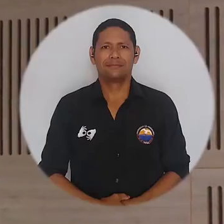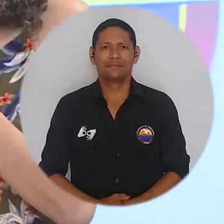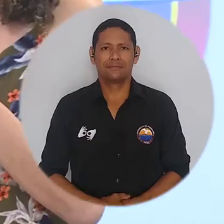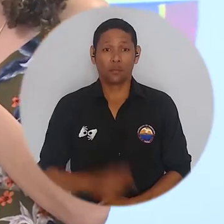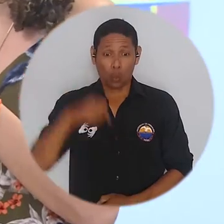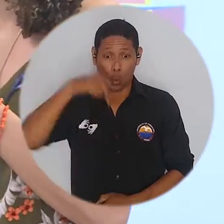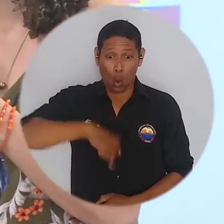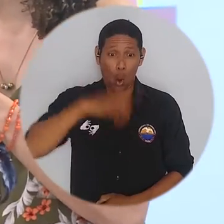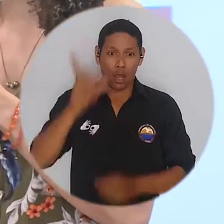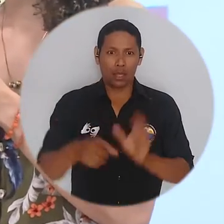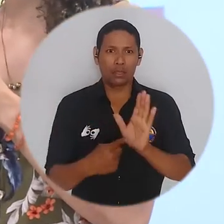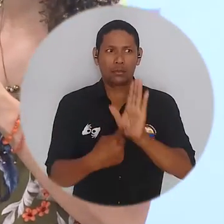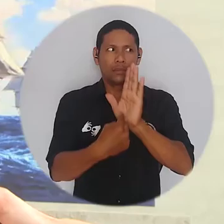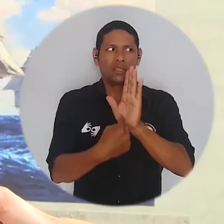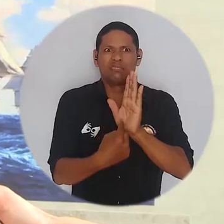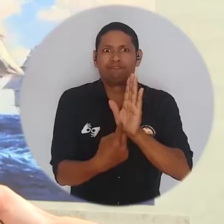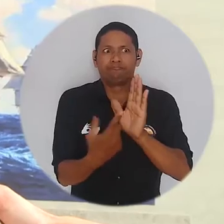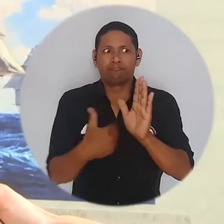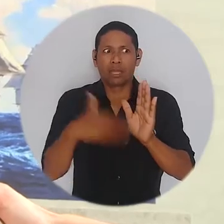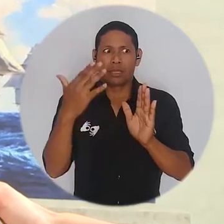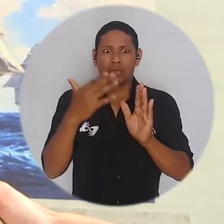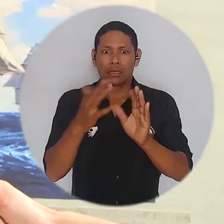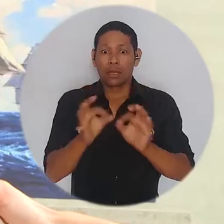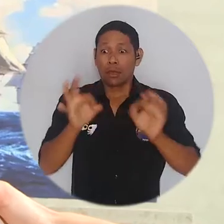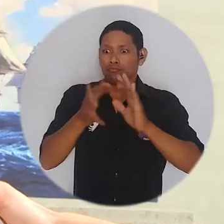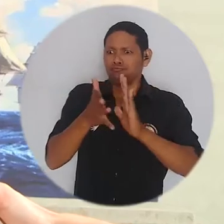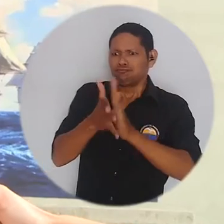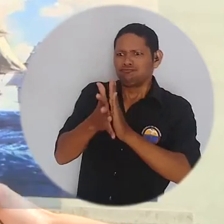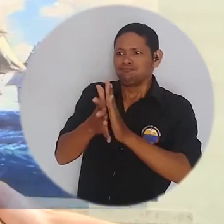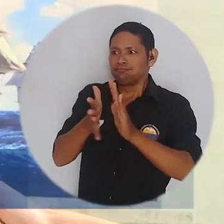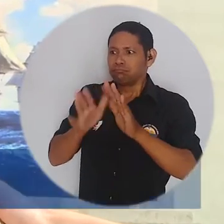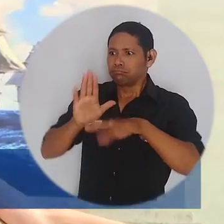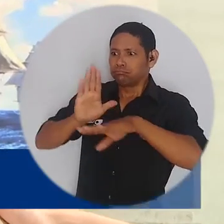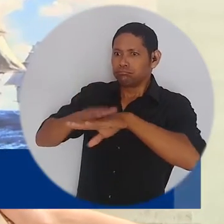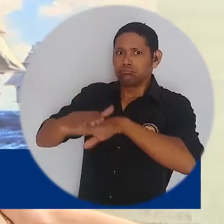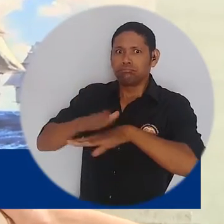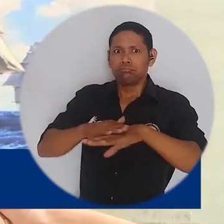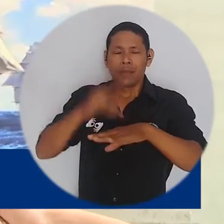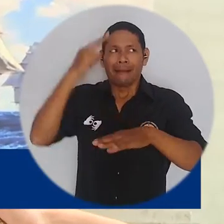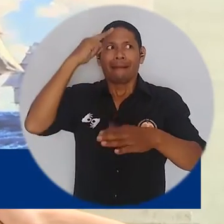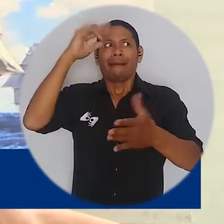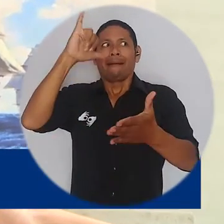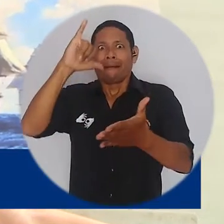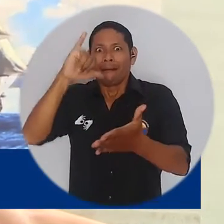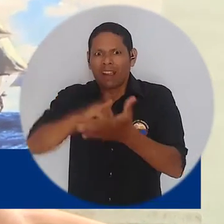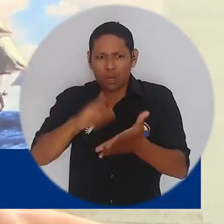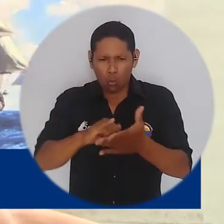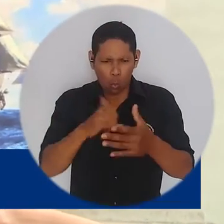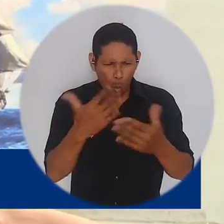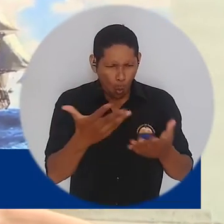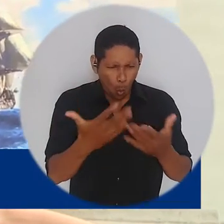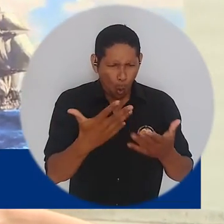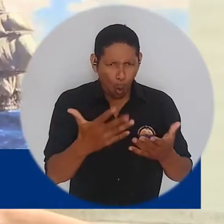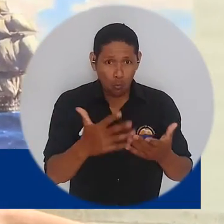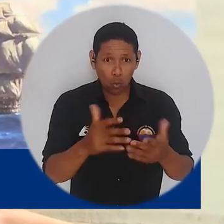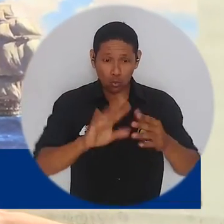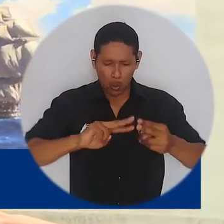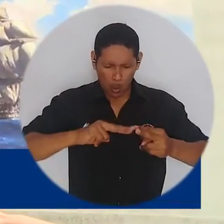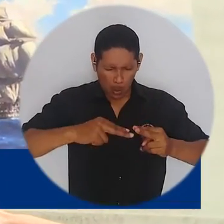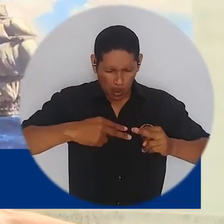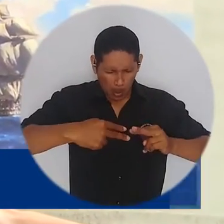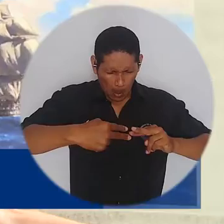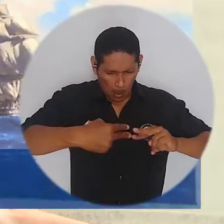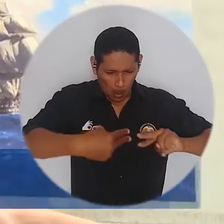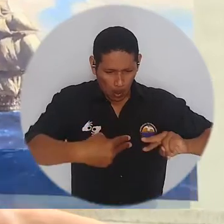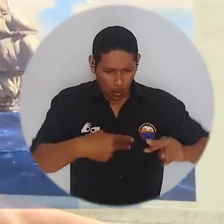Lo que presenté hoy es más como una forma de romper los mitos acerca de lo que creemos saber sobre los organismos genéticamente